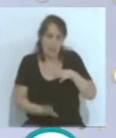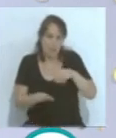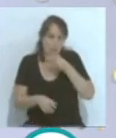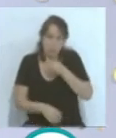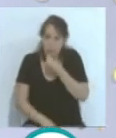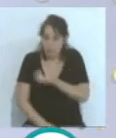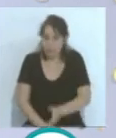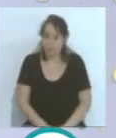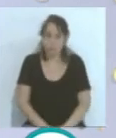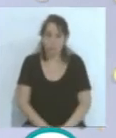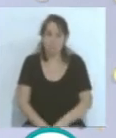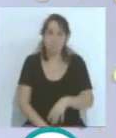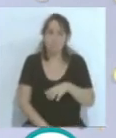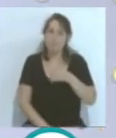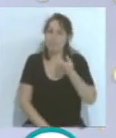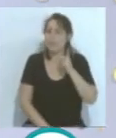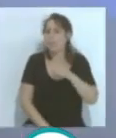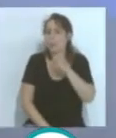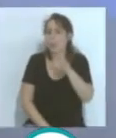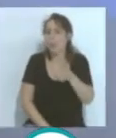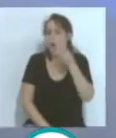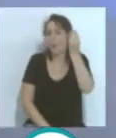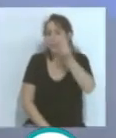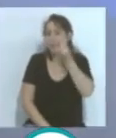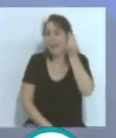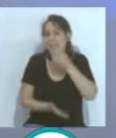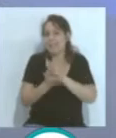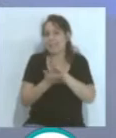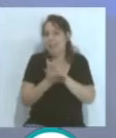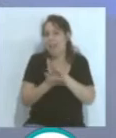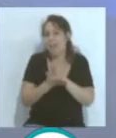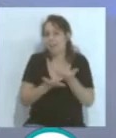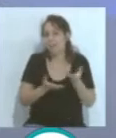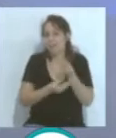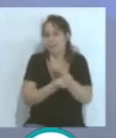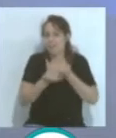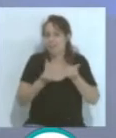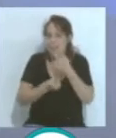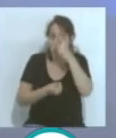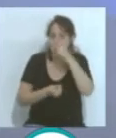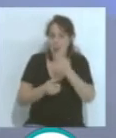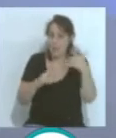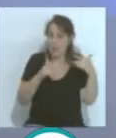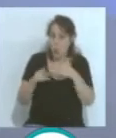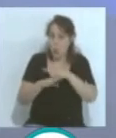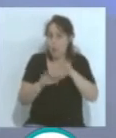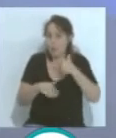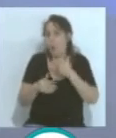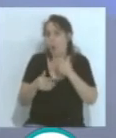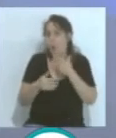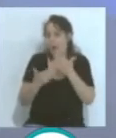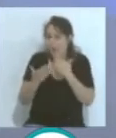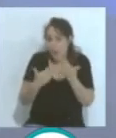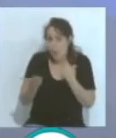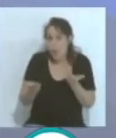Y bueno, sobre todo también porque pensar y la tranquilidad, te acordás cuando en esos últimos partidos hablábamos